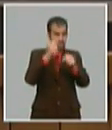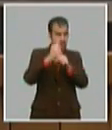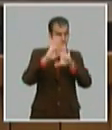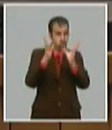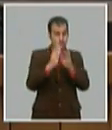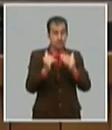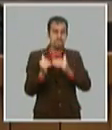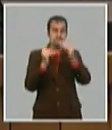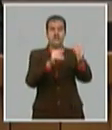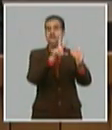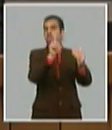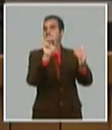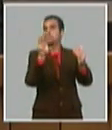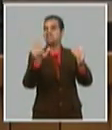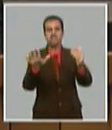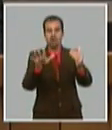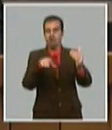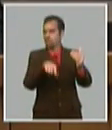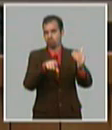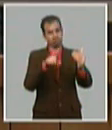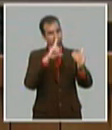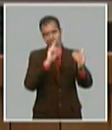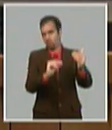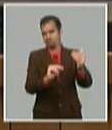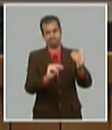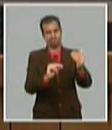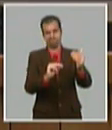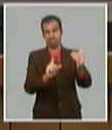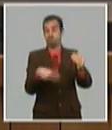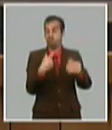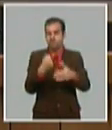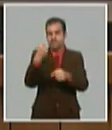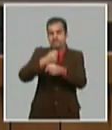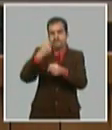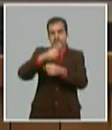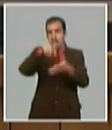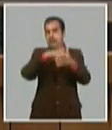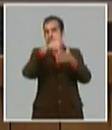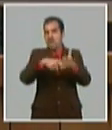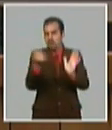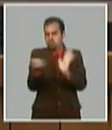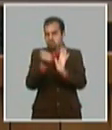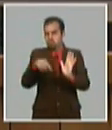ese no es el diseño del plan ese no es el diseño de la estrategia económica y social que hemos aprobado